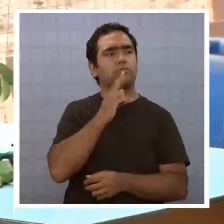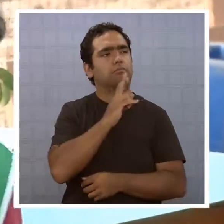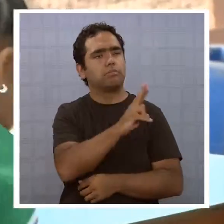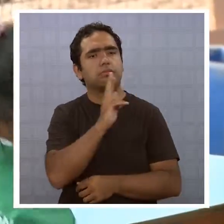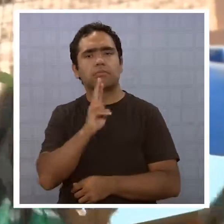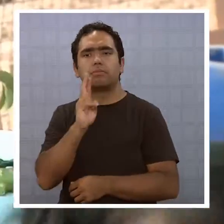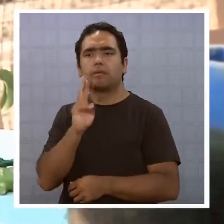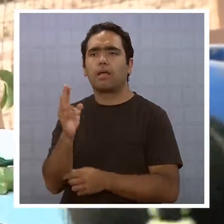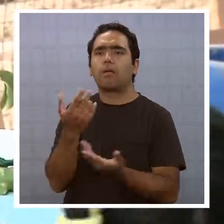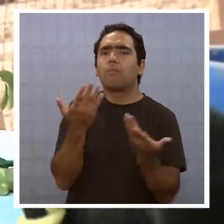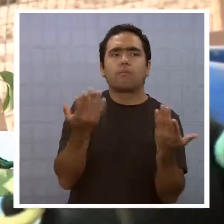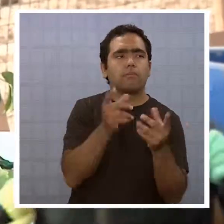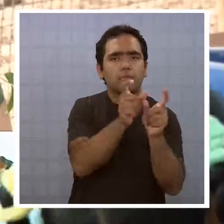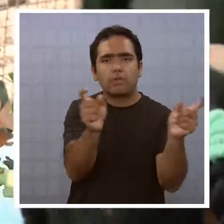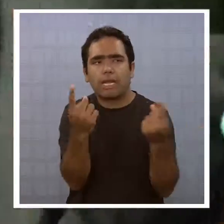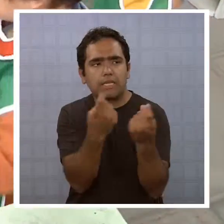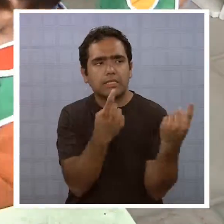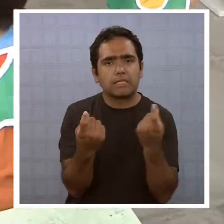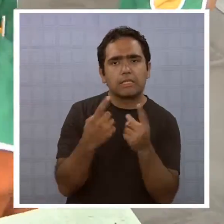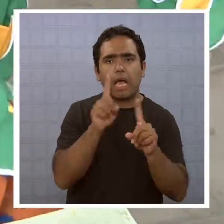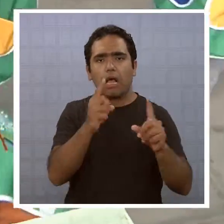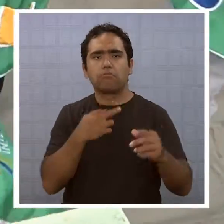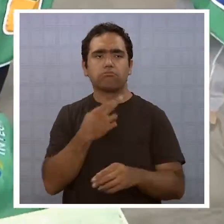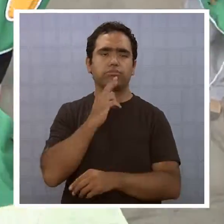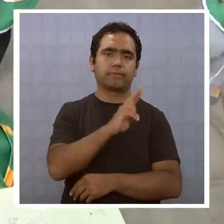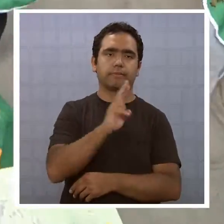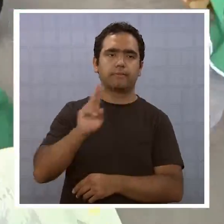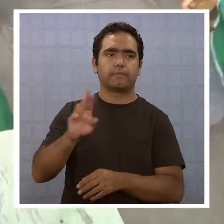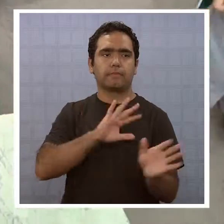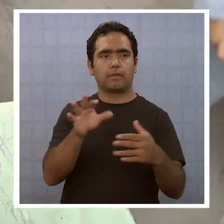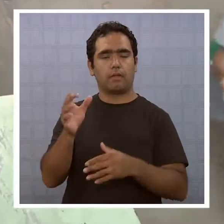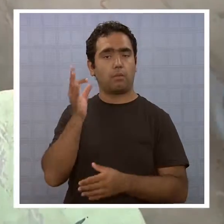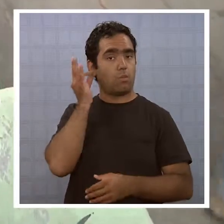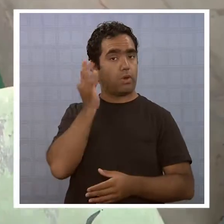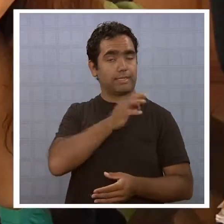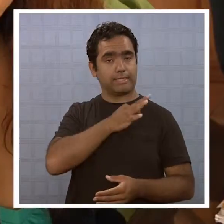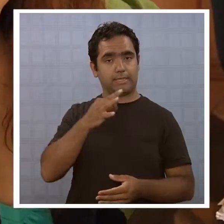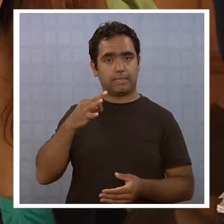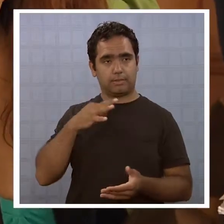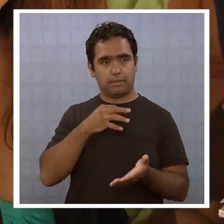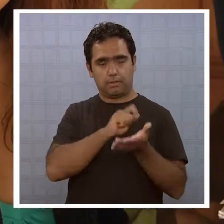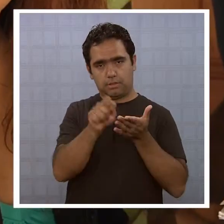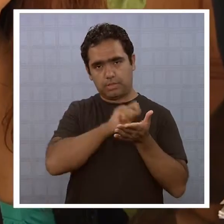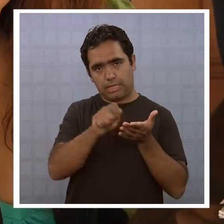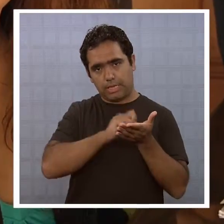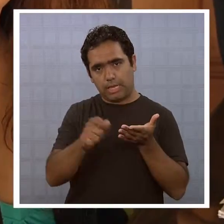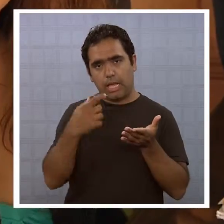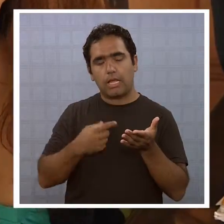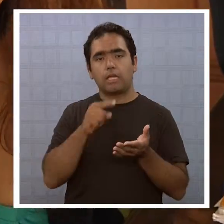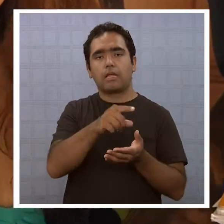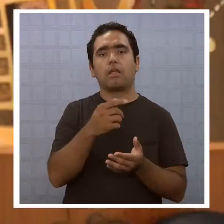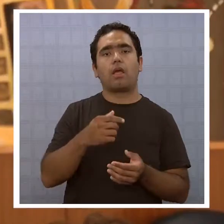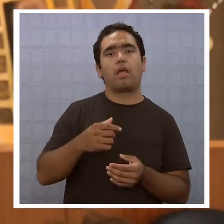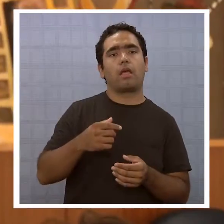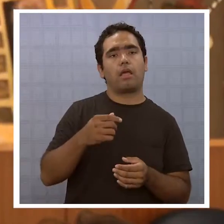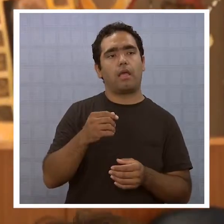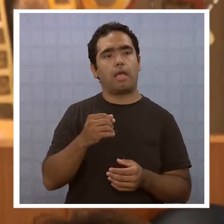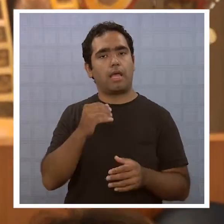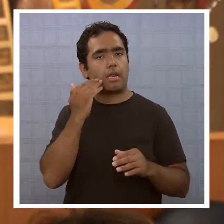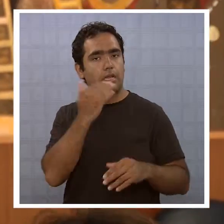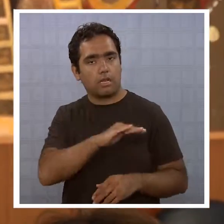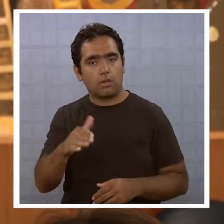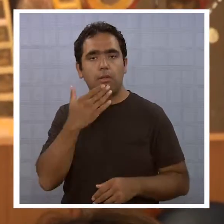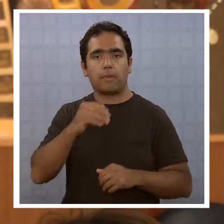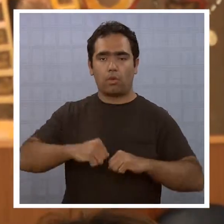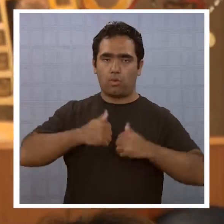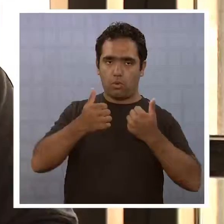a dar respuesta a las necesidades tanto de la infancia como de los jóvenes. La Secretaria Ejecutiva del Consejo de la Infancia y